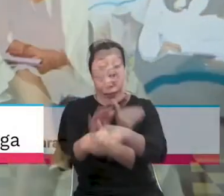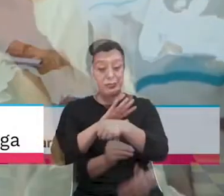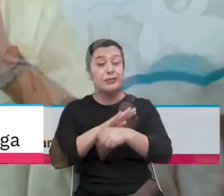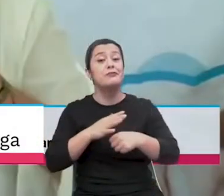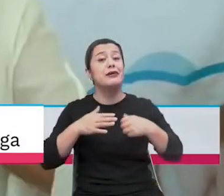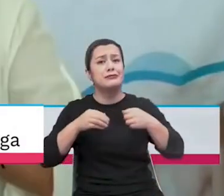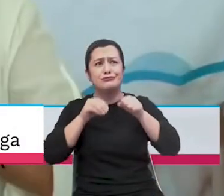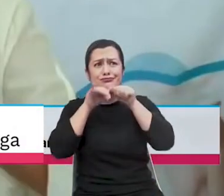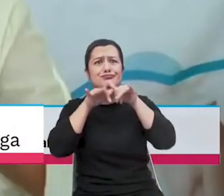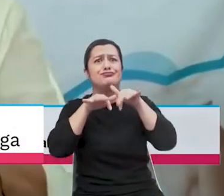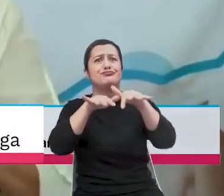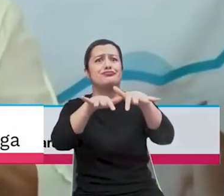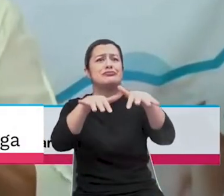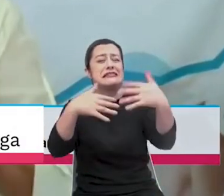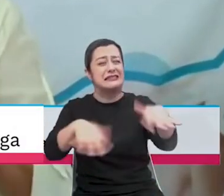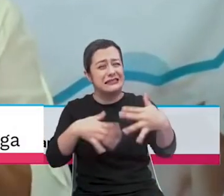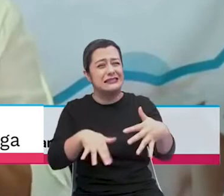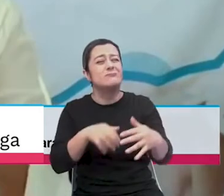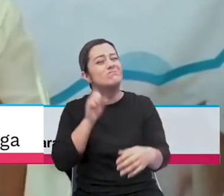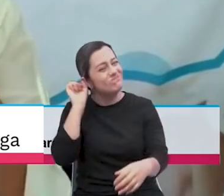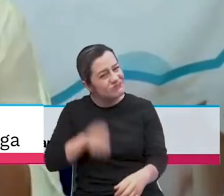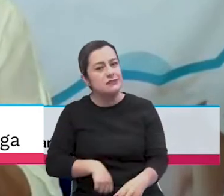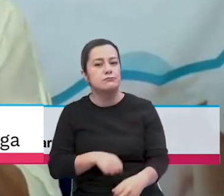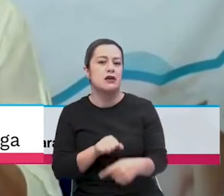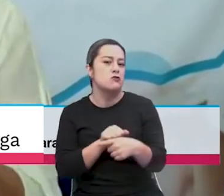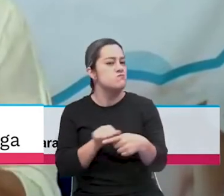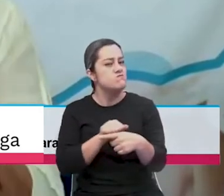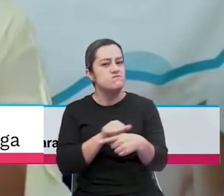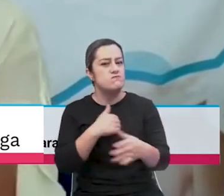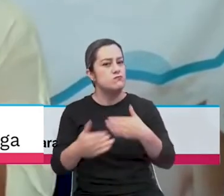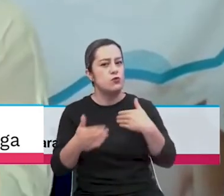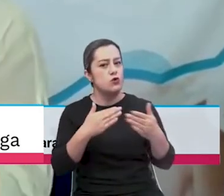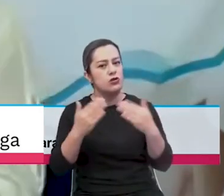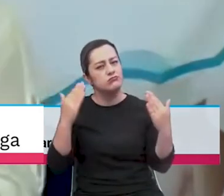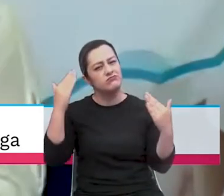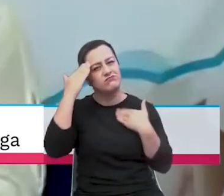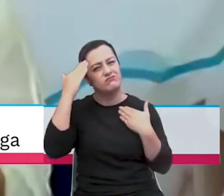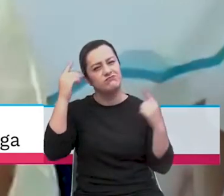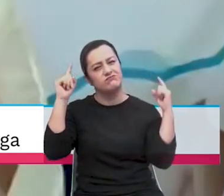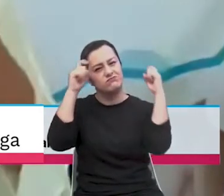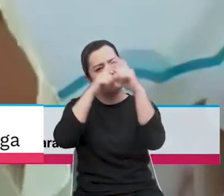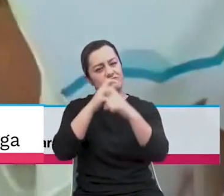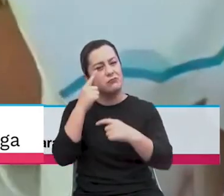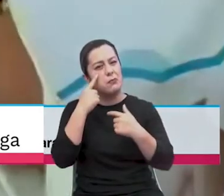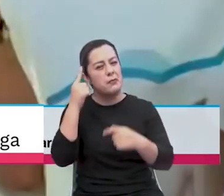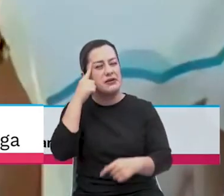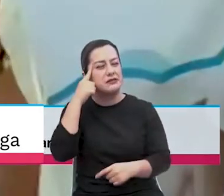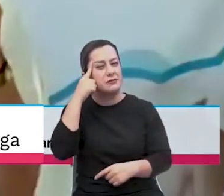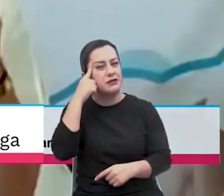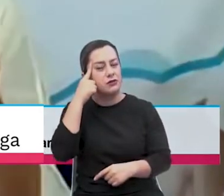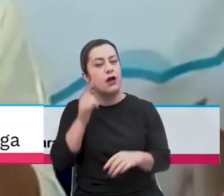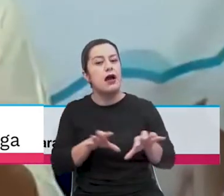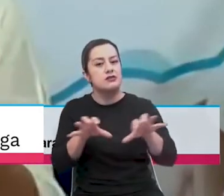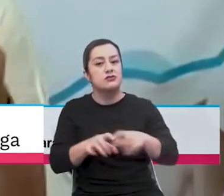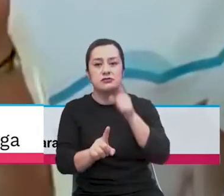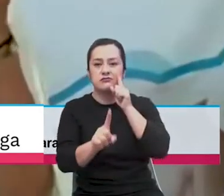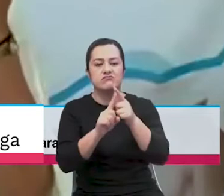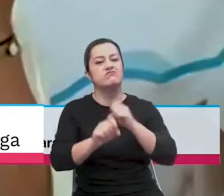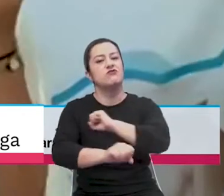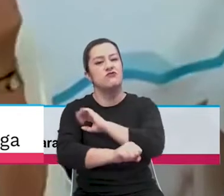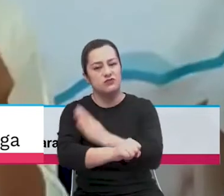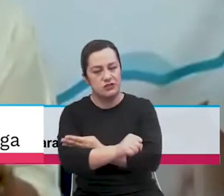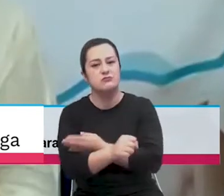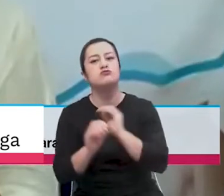jóvenes. Trabajando en algo fundamental que ha sido el Centro de Pensamiento e Innovación Educativa, acciones de fortalecimiento y